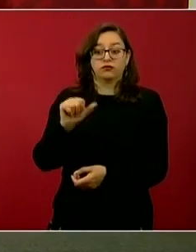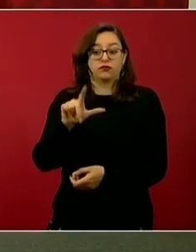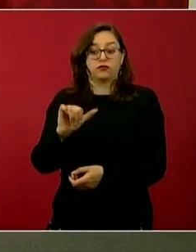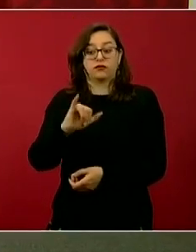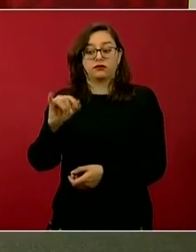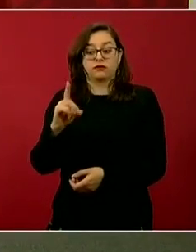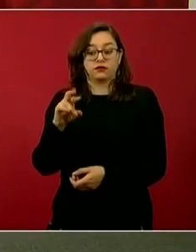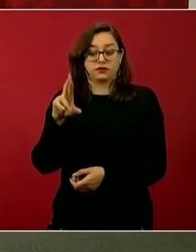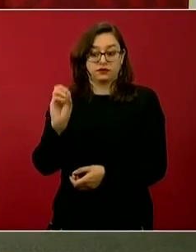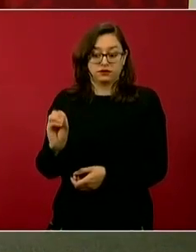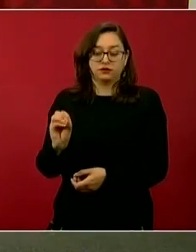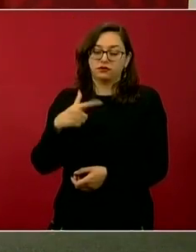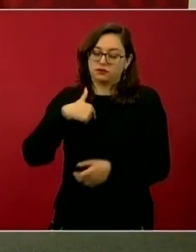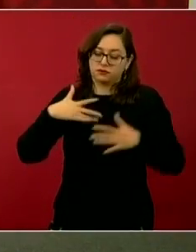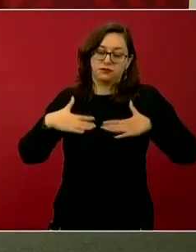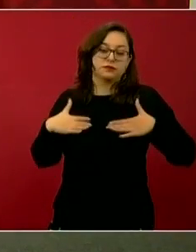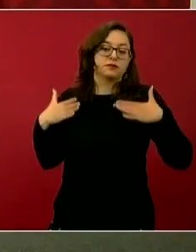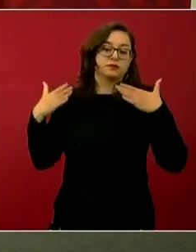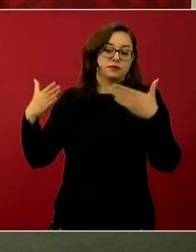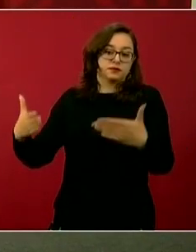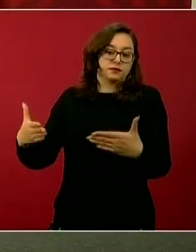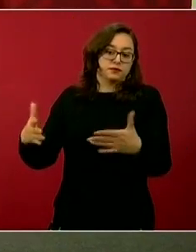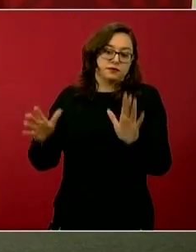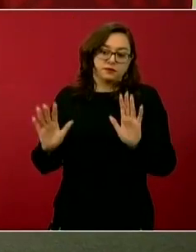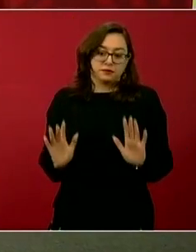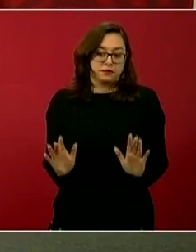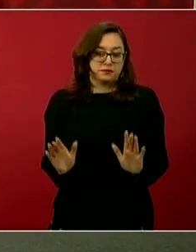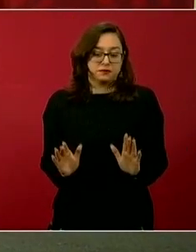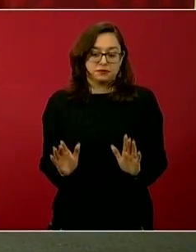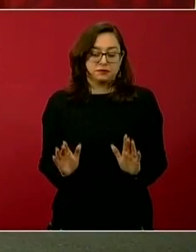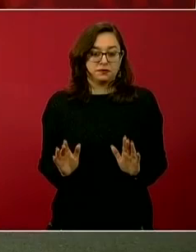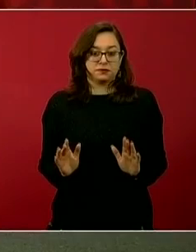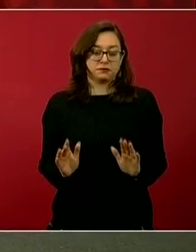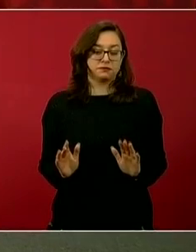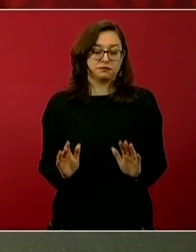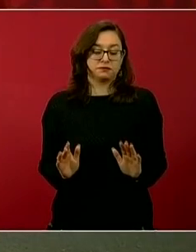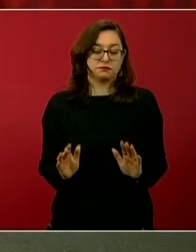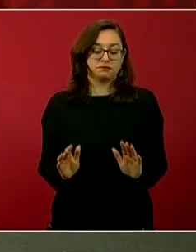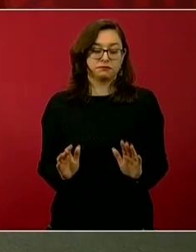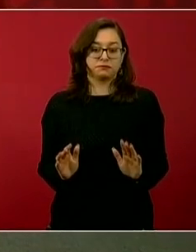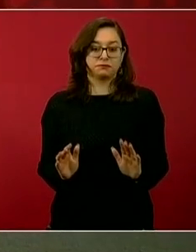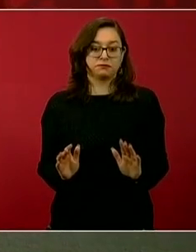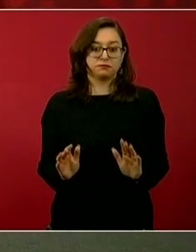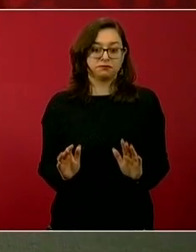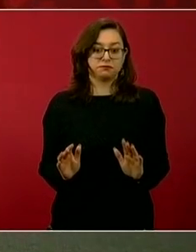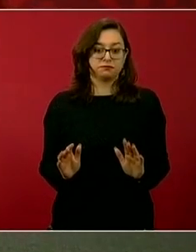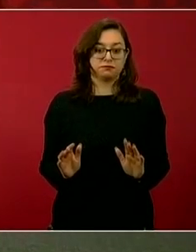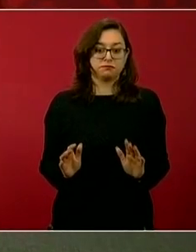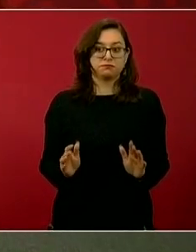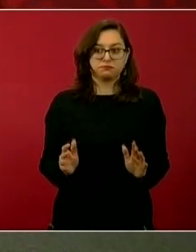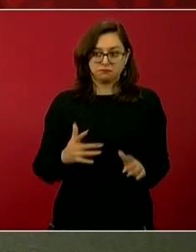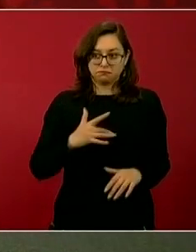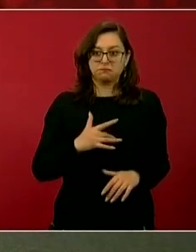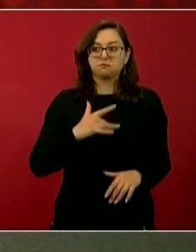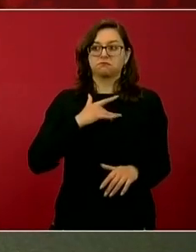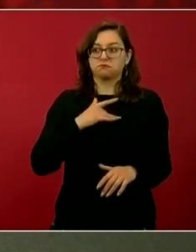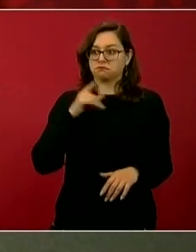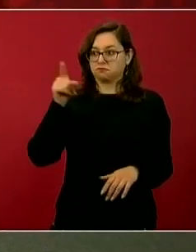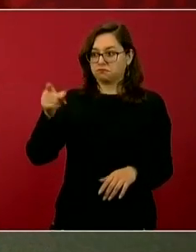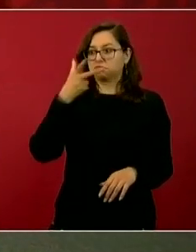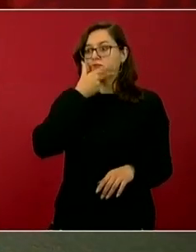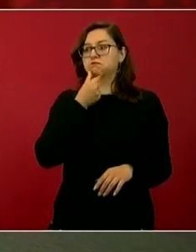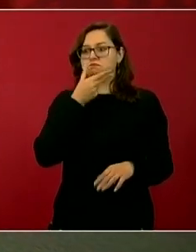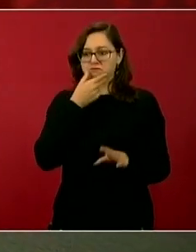Gertz Manero. Y lo considero un agente íntegra,